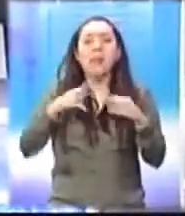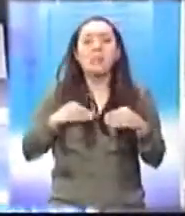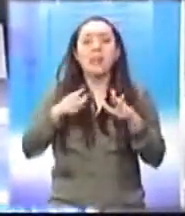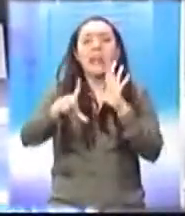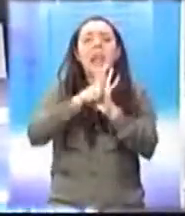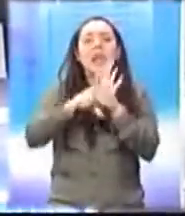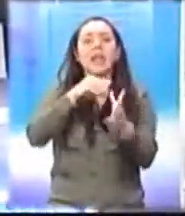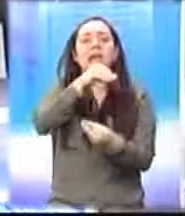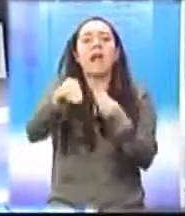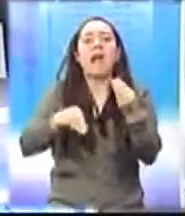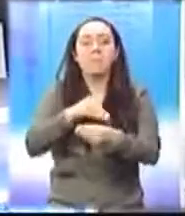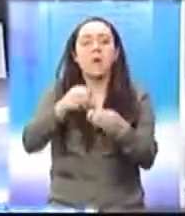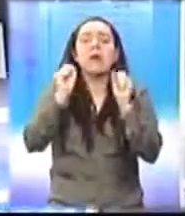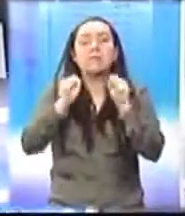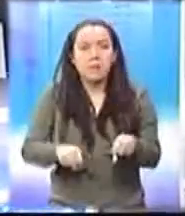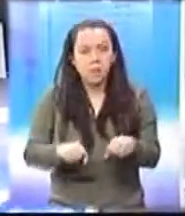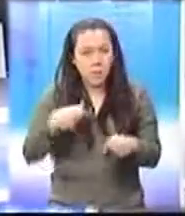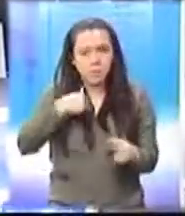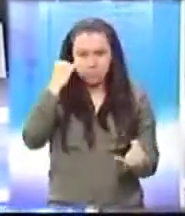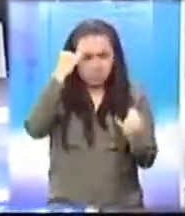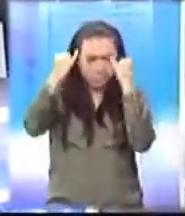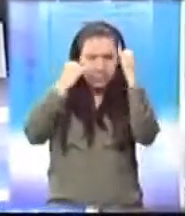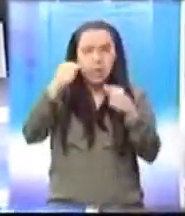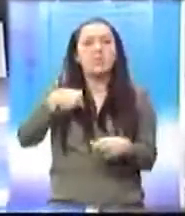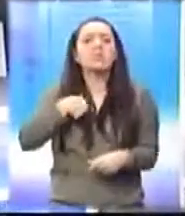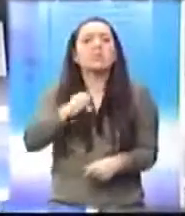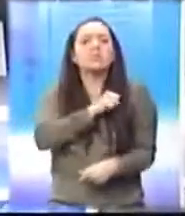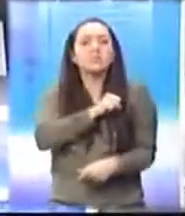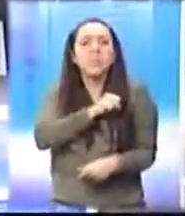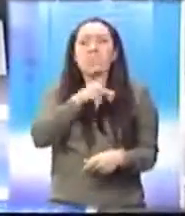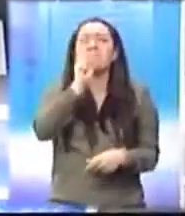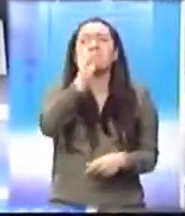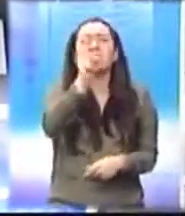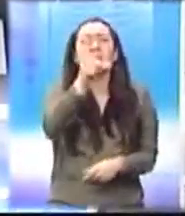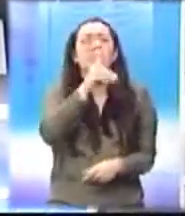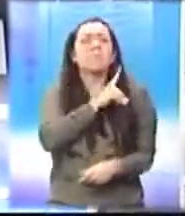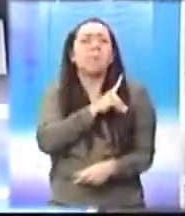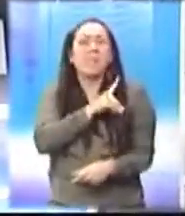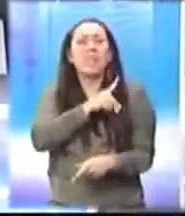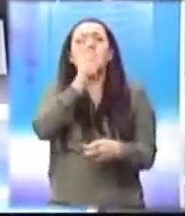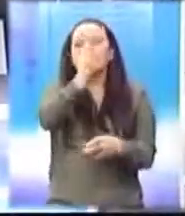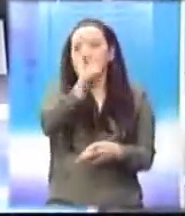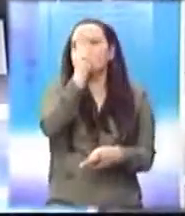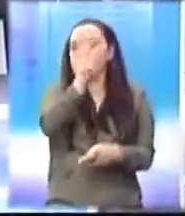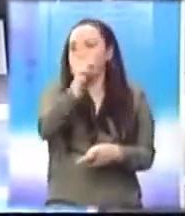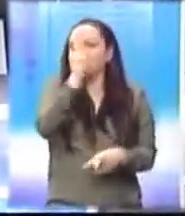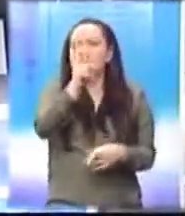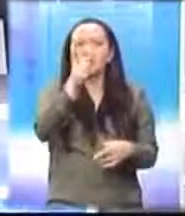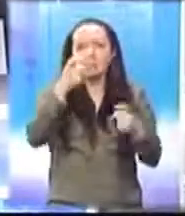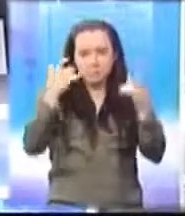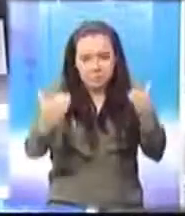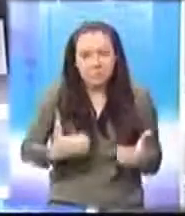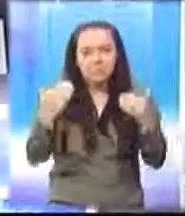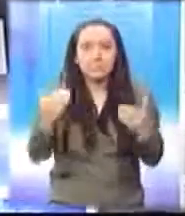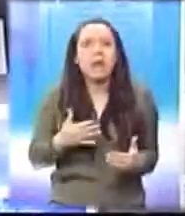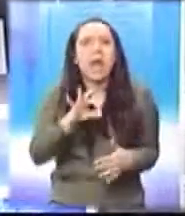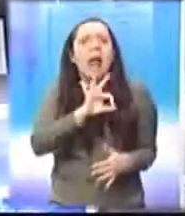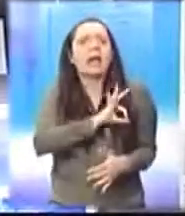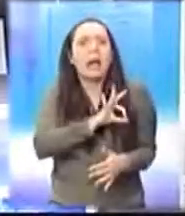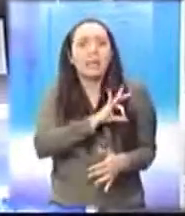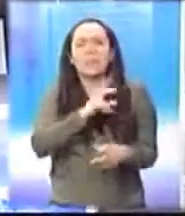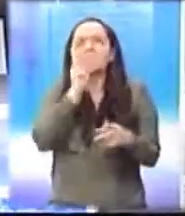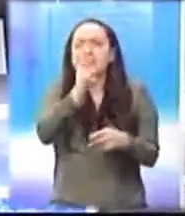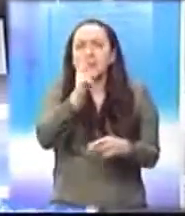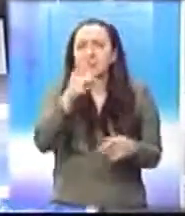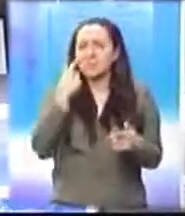electorales y de partidos políticos para que no sigamos viendo a los mismos diputados, a los mismos alcaldes, como si